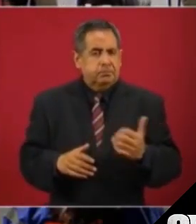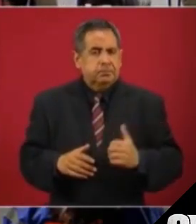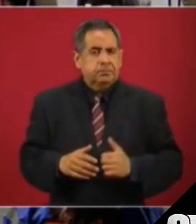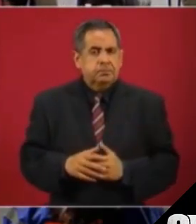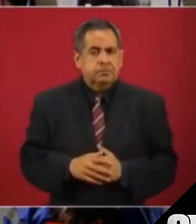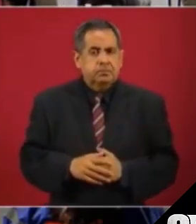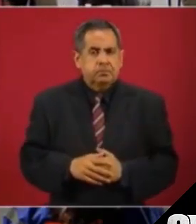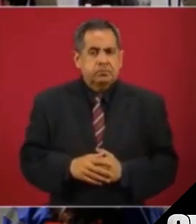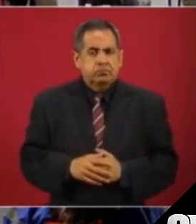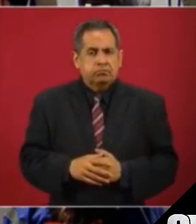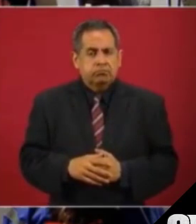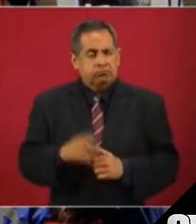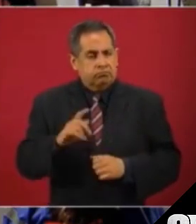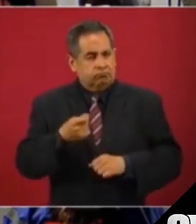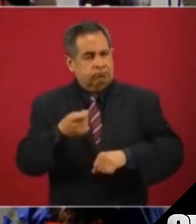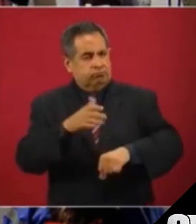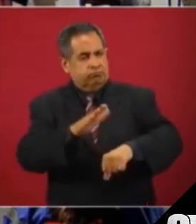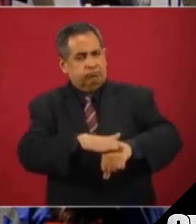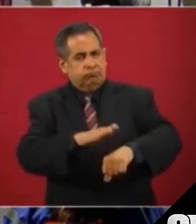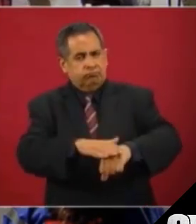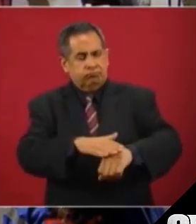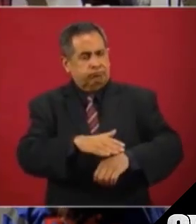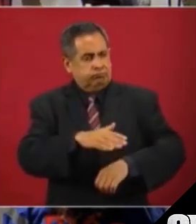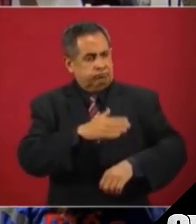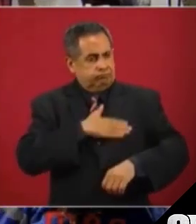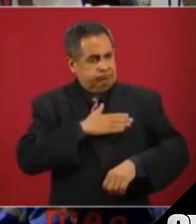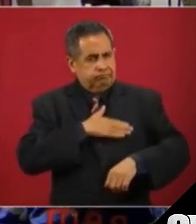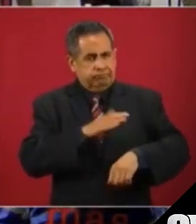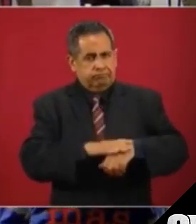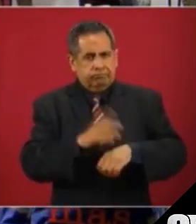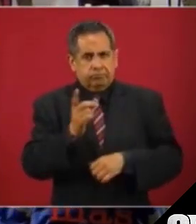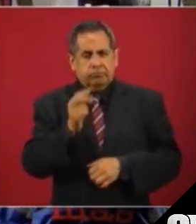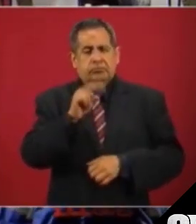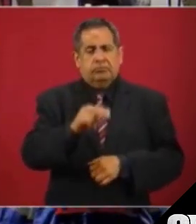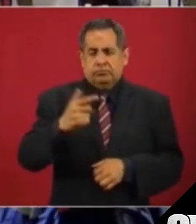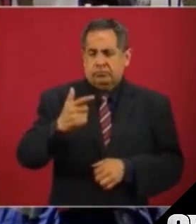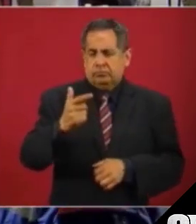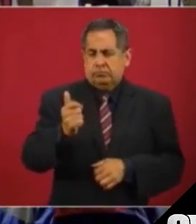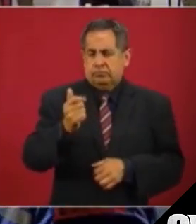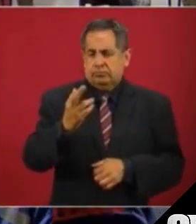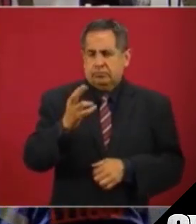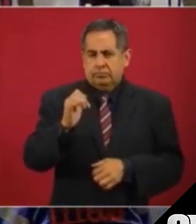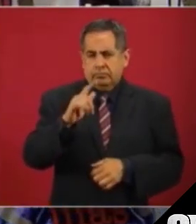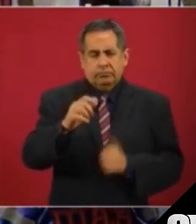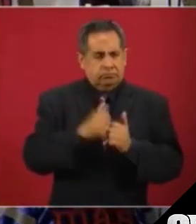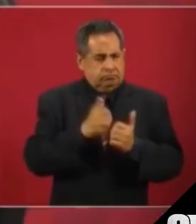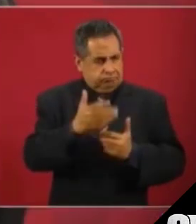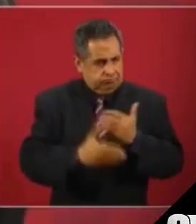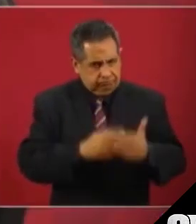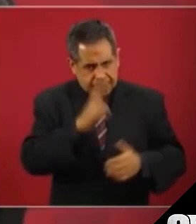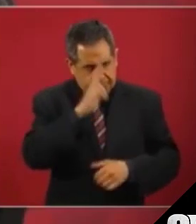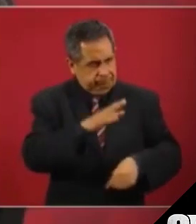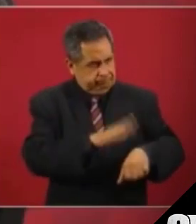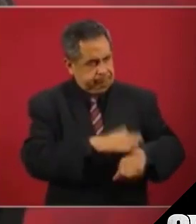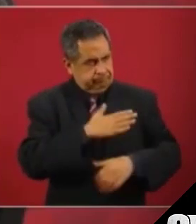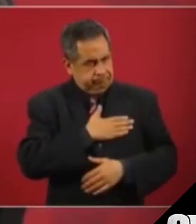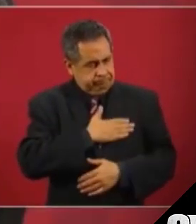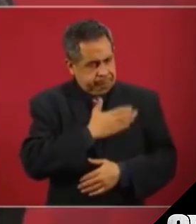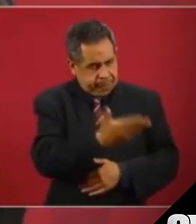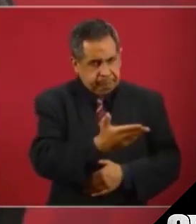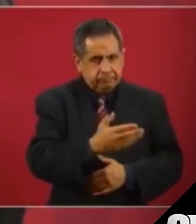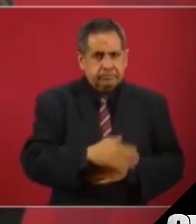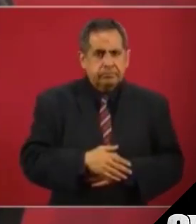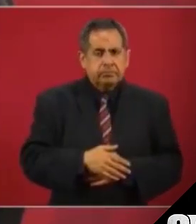Como le estoy haciendo un llamado a don Gabriel de manera respetuosa, es